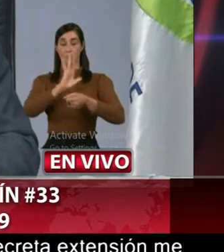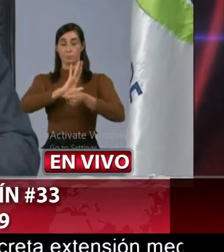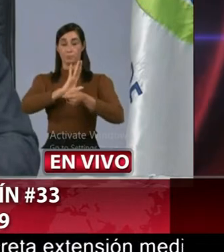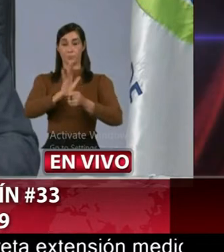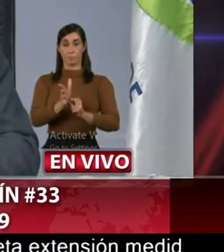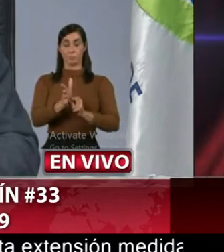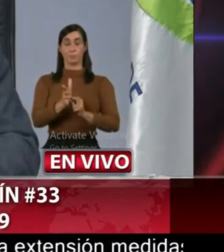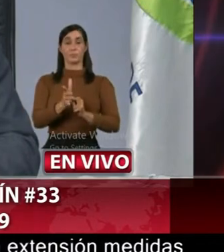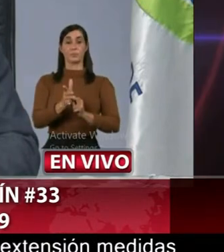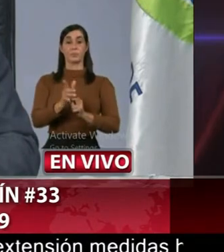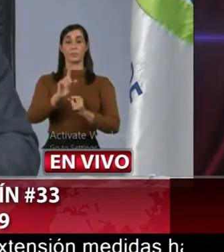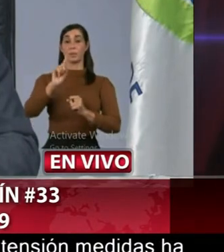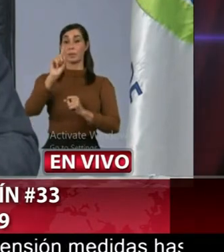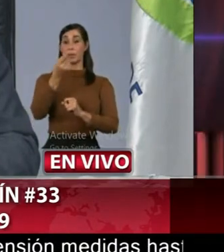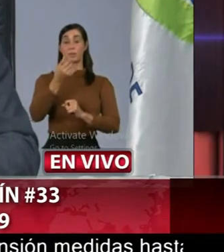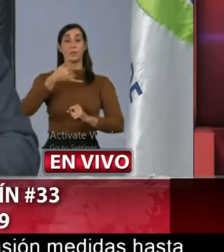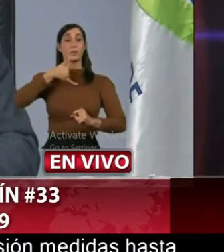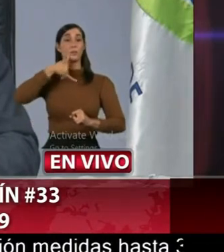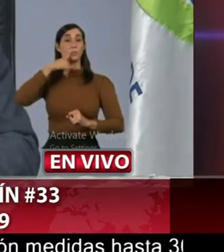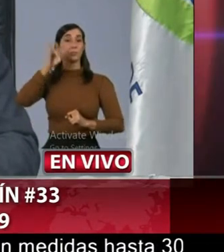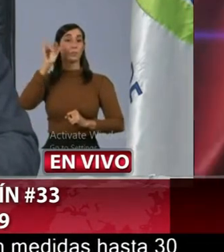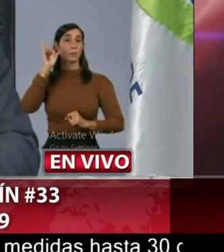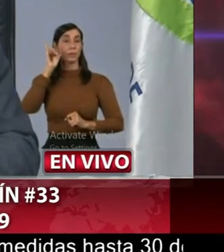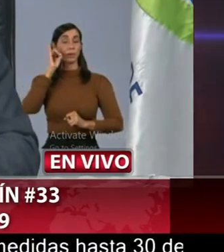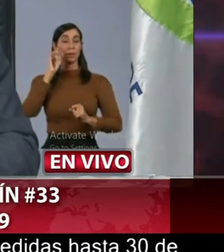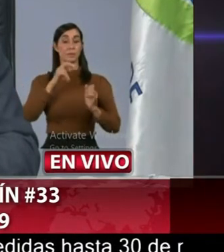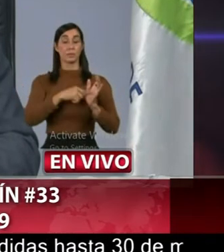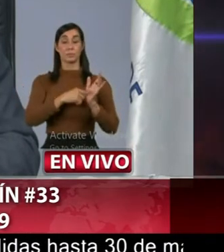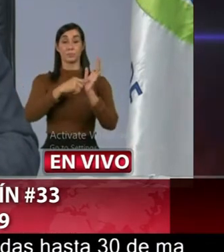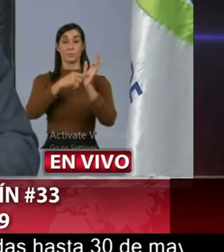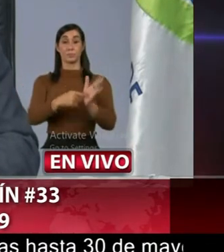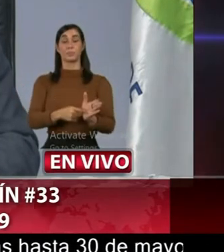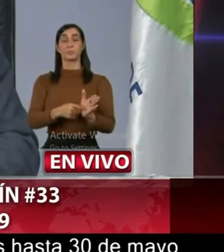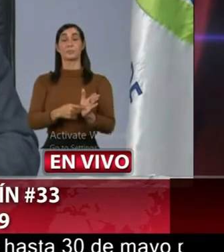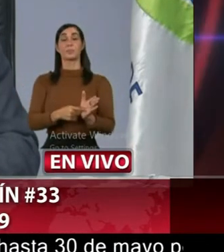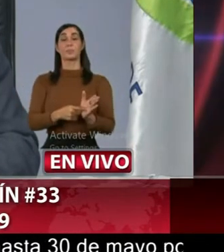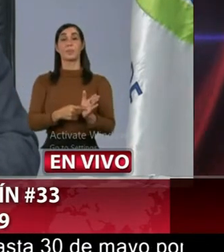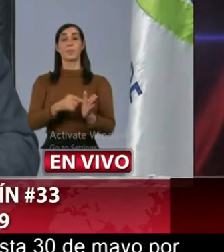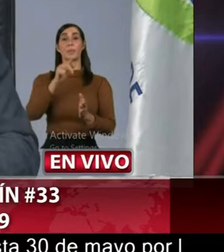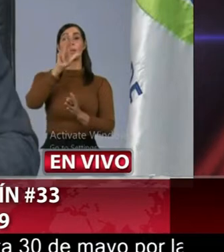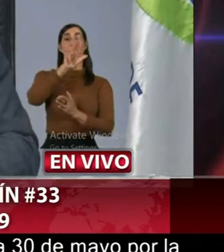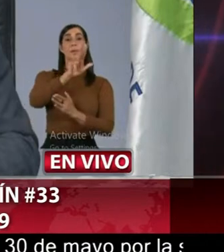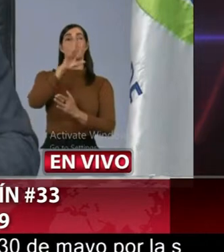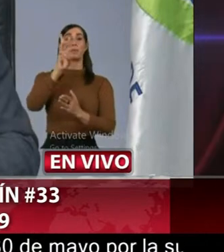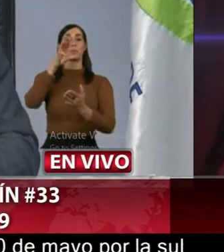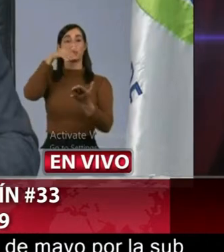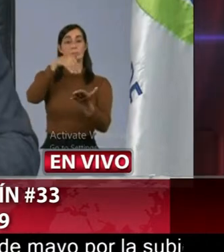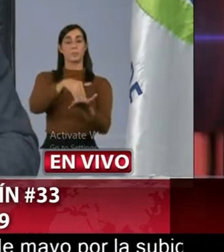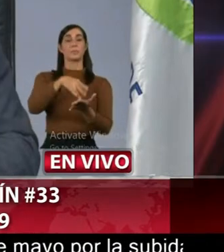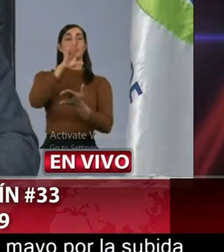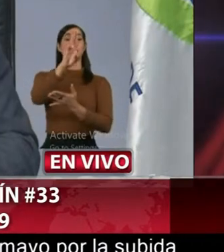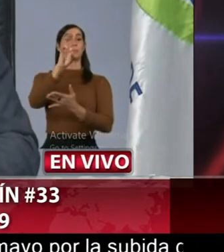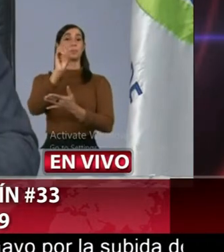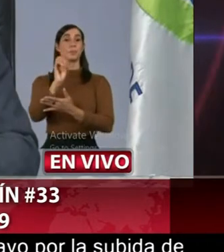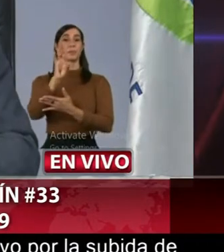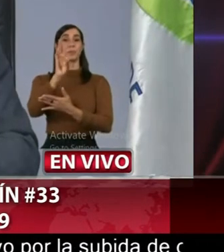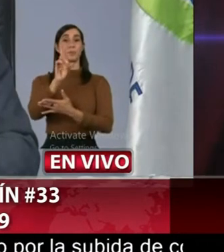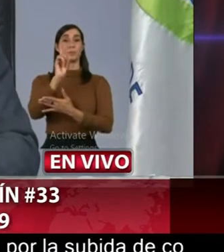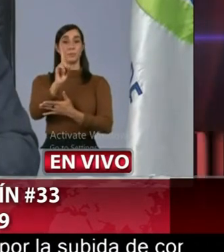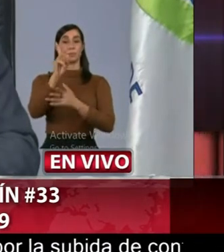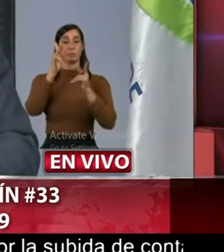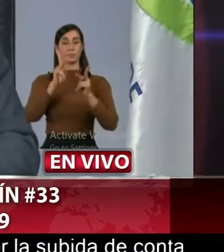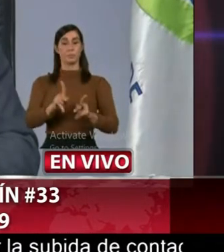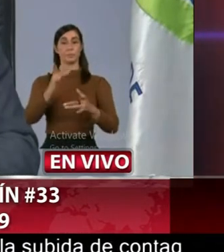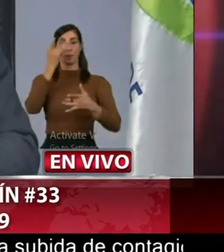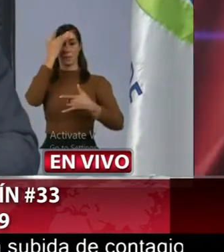y sólo en el día de ayer se reportaron 36.771